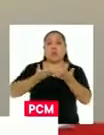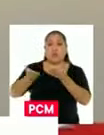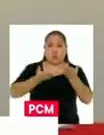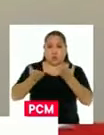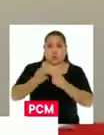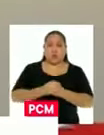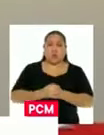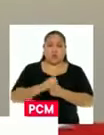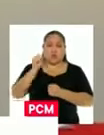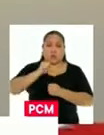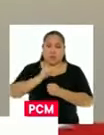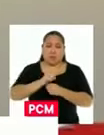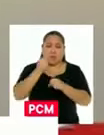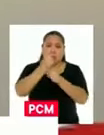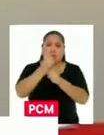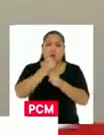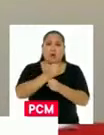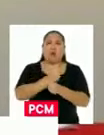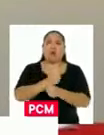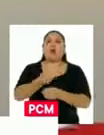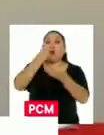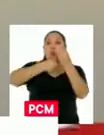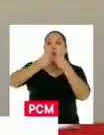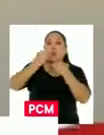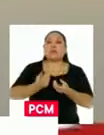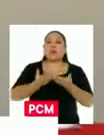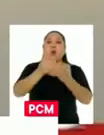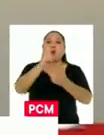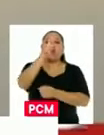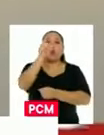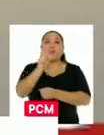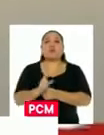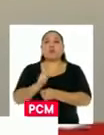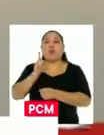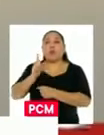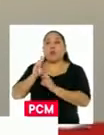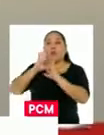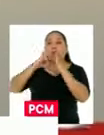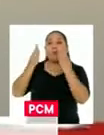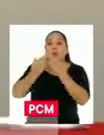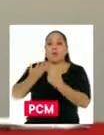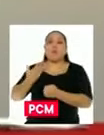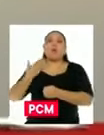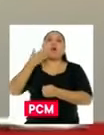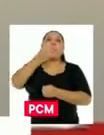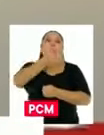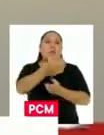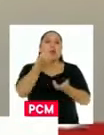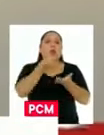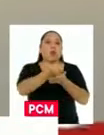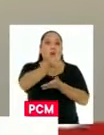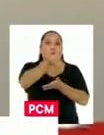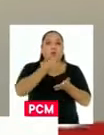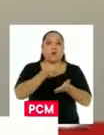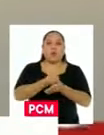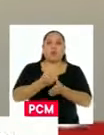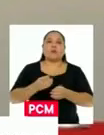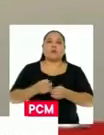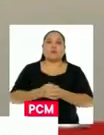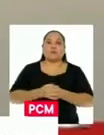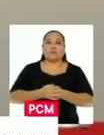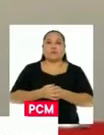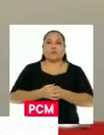abastecimiento de alimentos, de forma tal que sólo una persona por familia pueda recurrir a abastecerse de ellos.